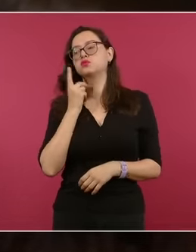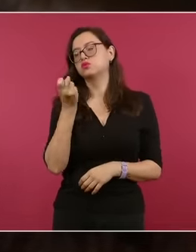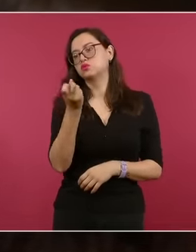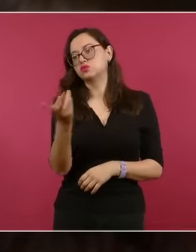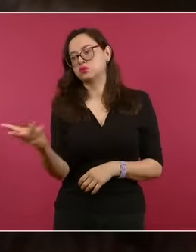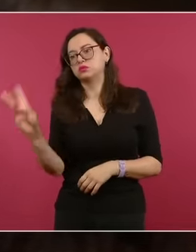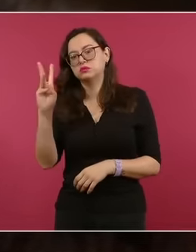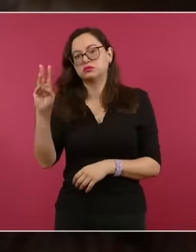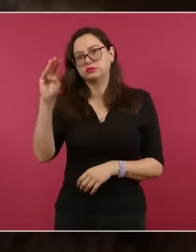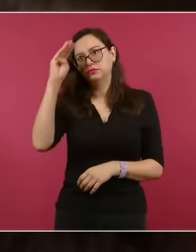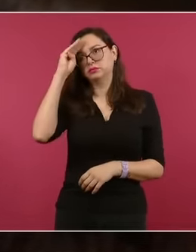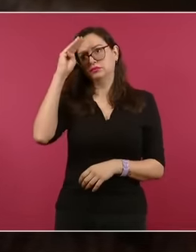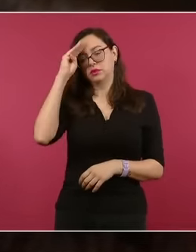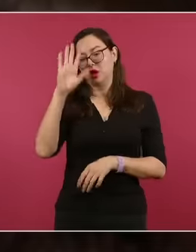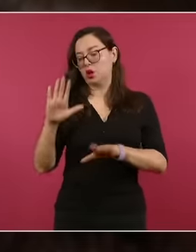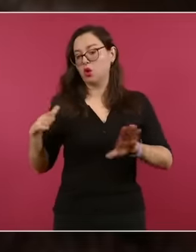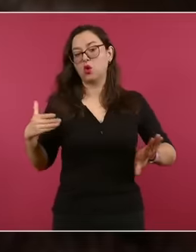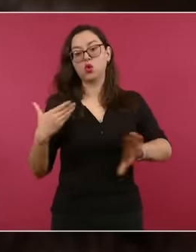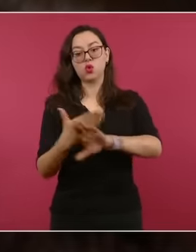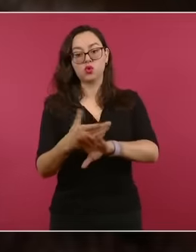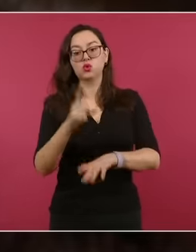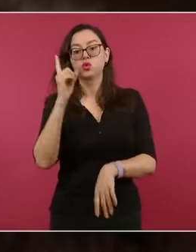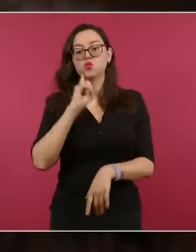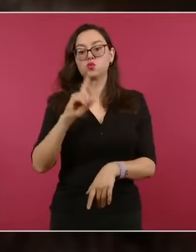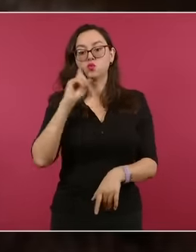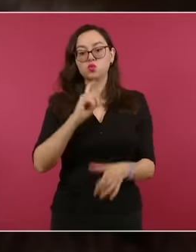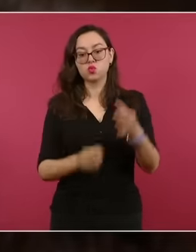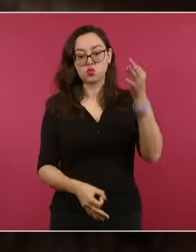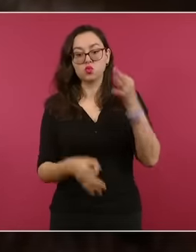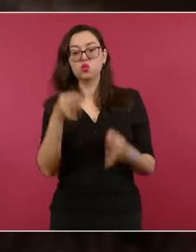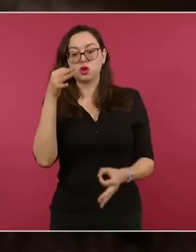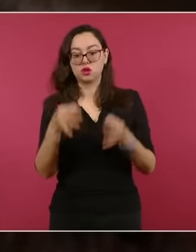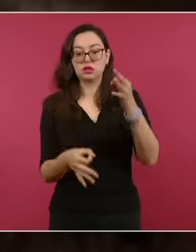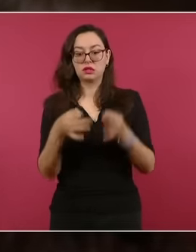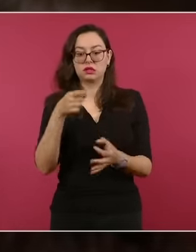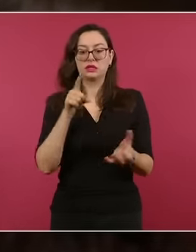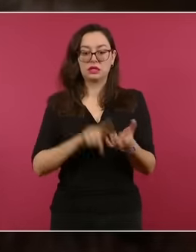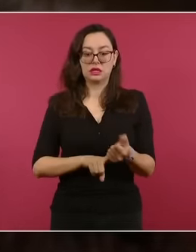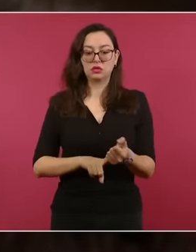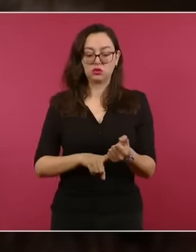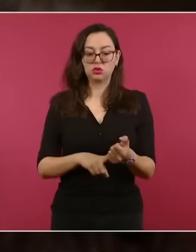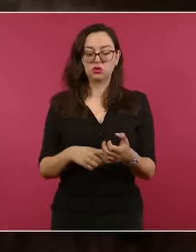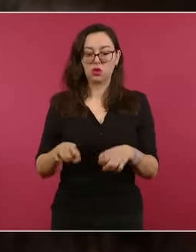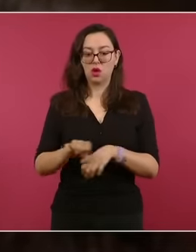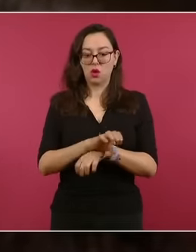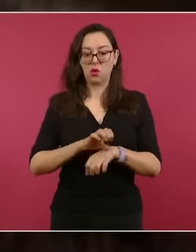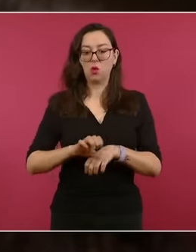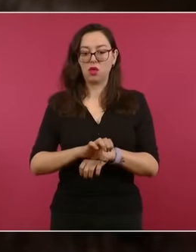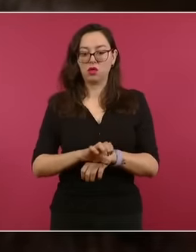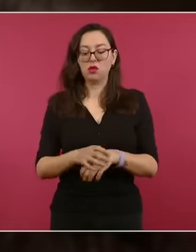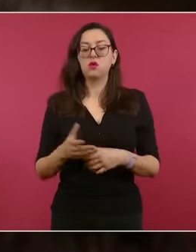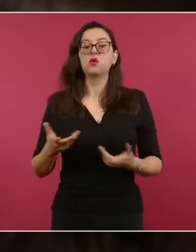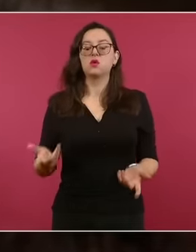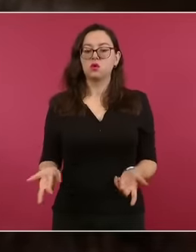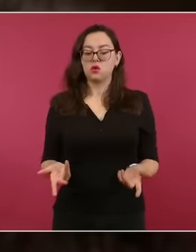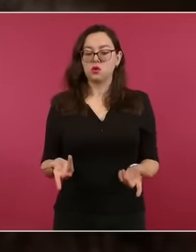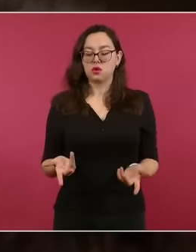de juicio penal en su contra dentro de los límites del Congreso ecuatoriano para